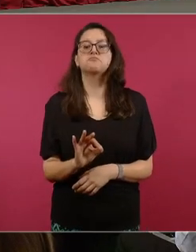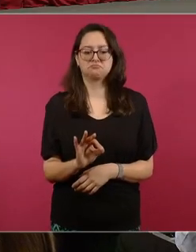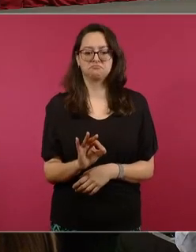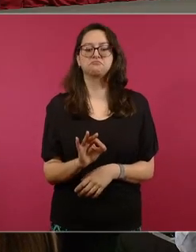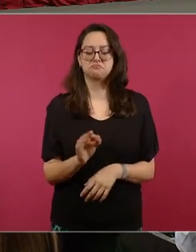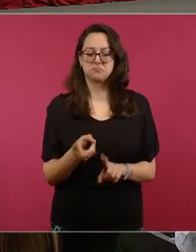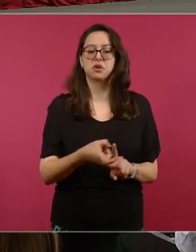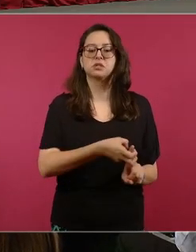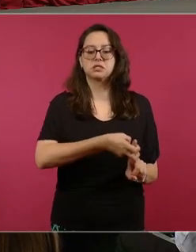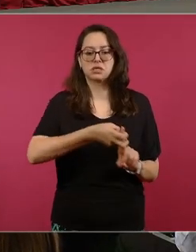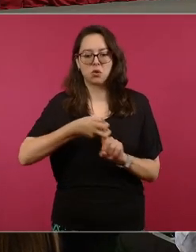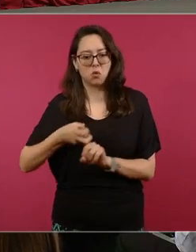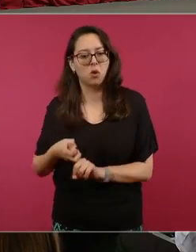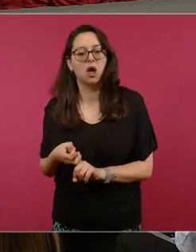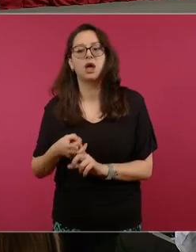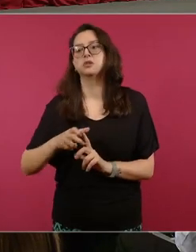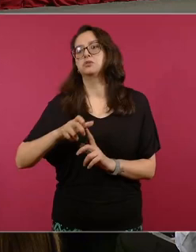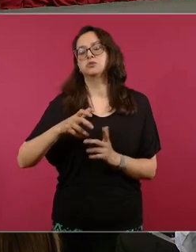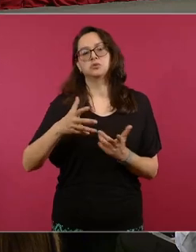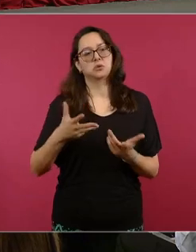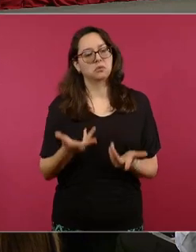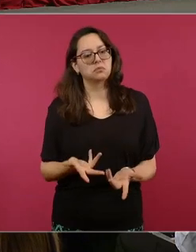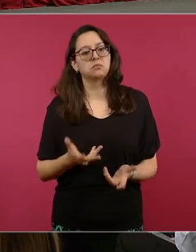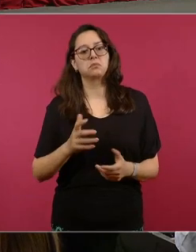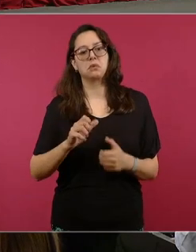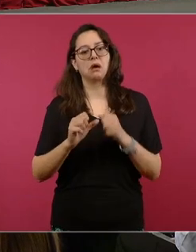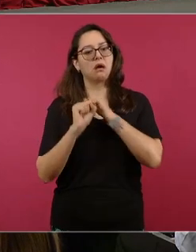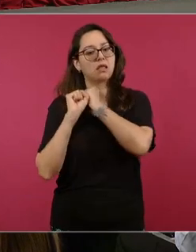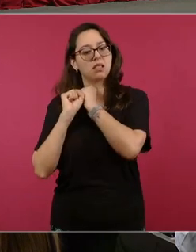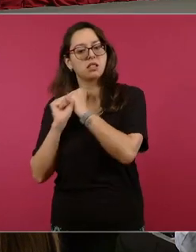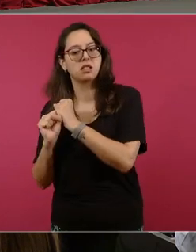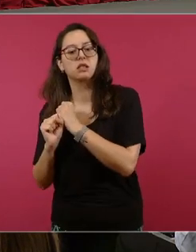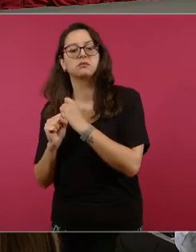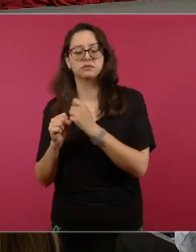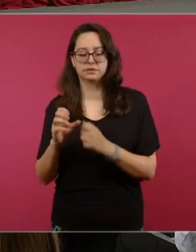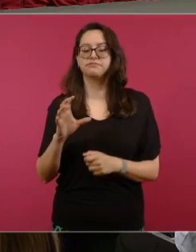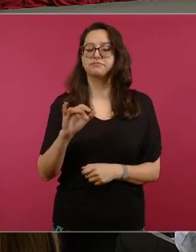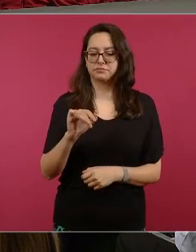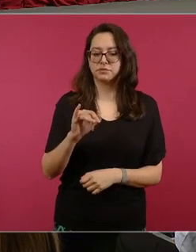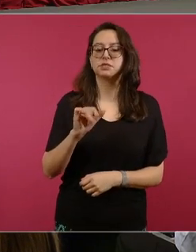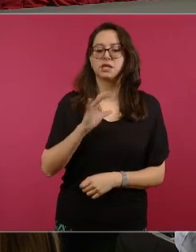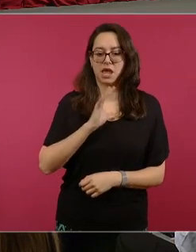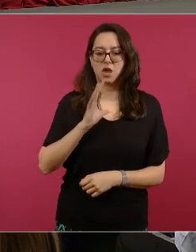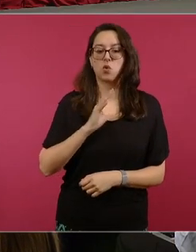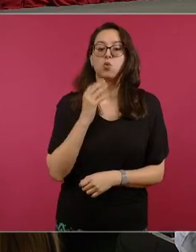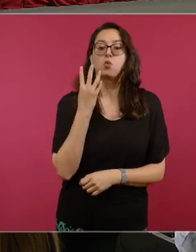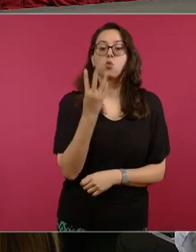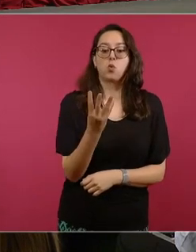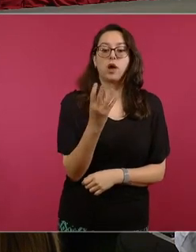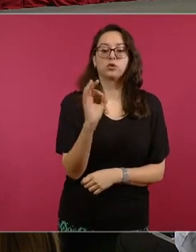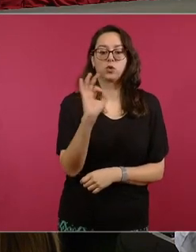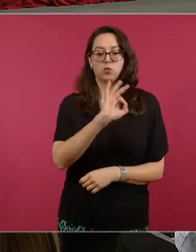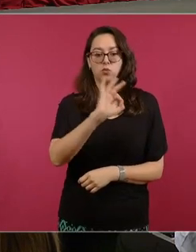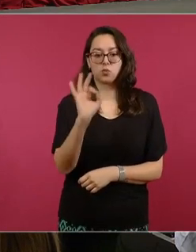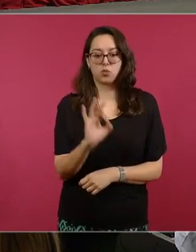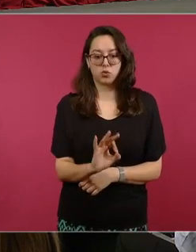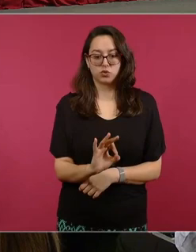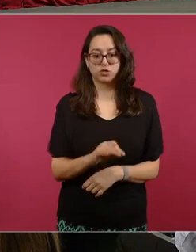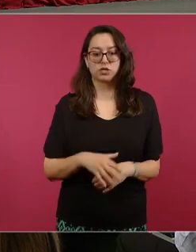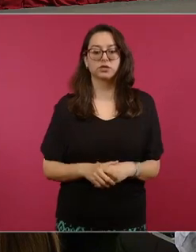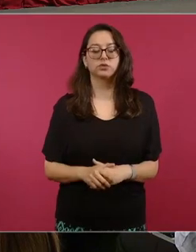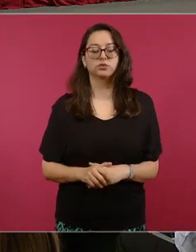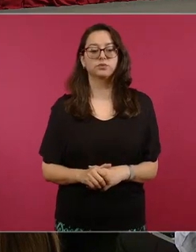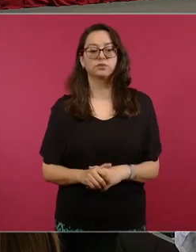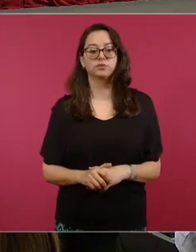con delitos previstos en la ley general en materia de desaparición forzada de personas y desaparición cometida por